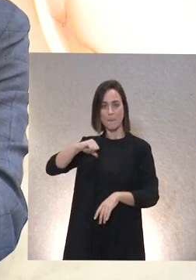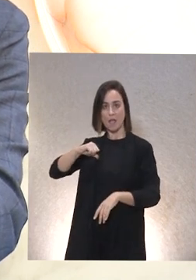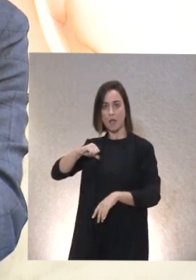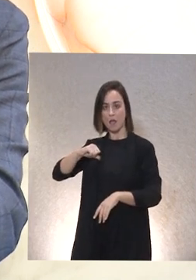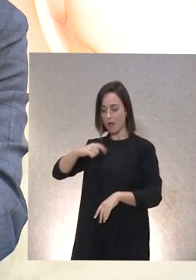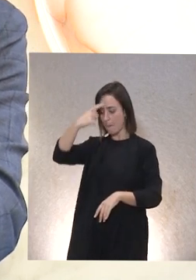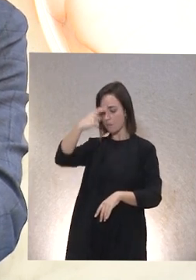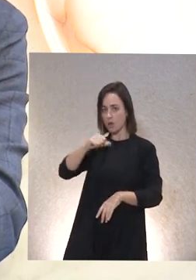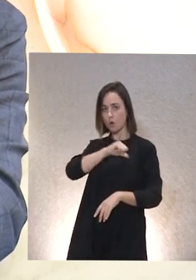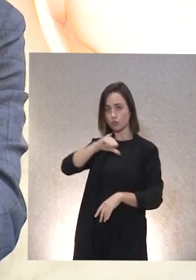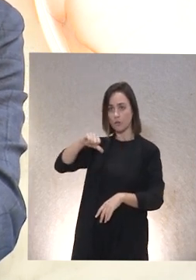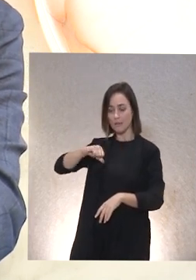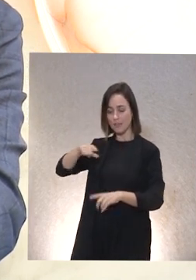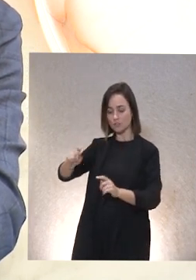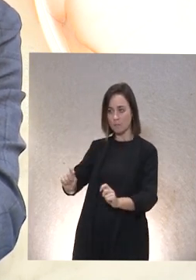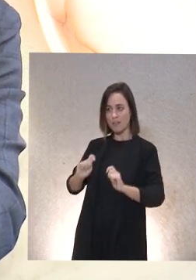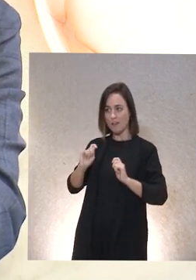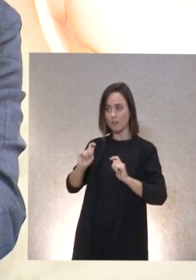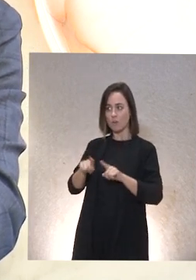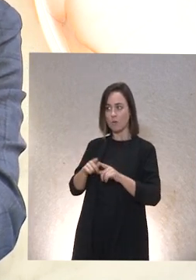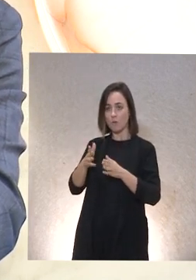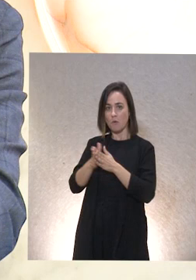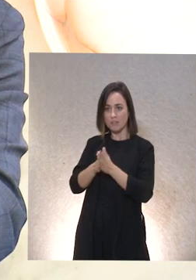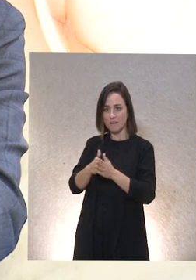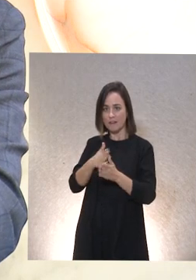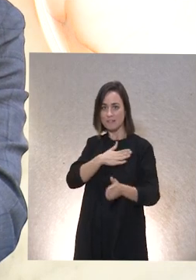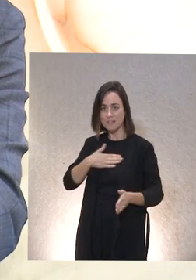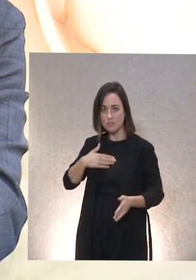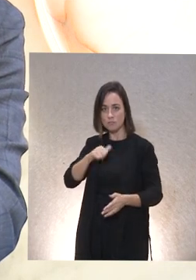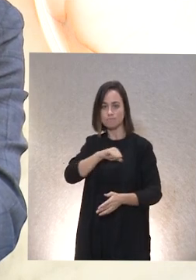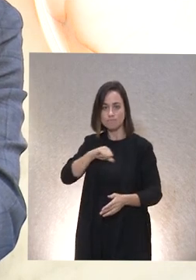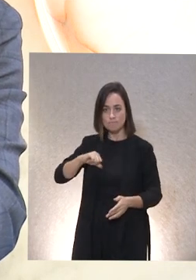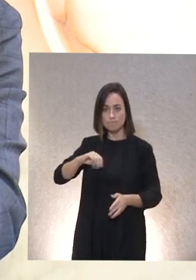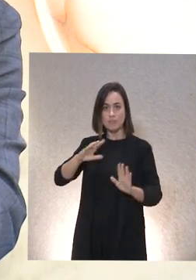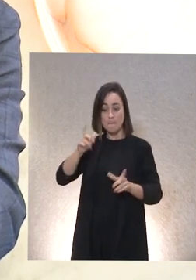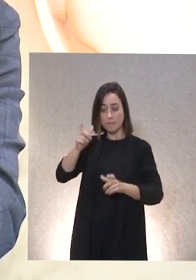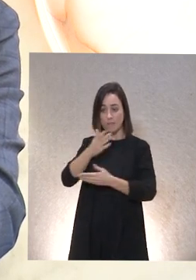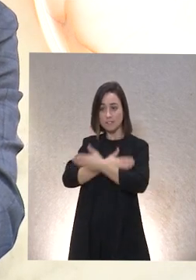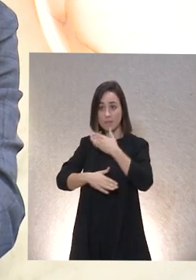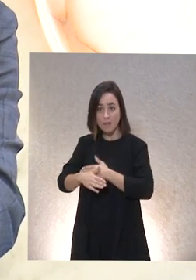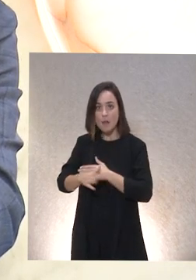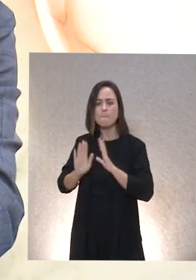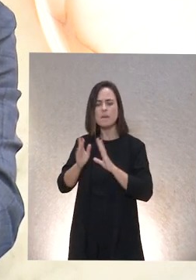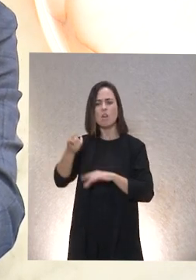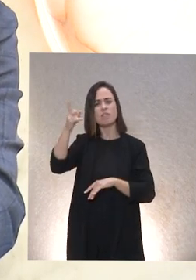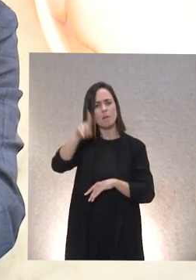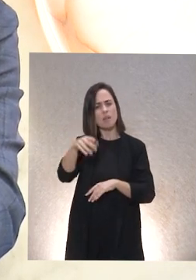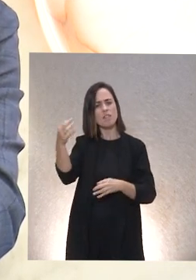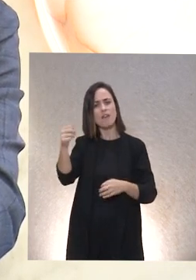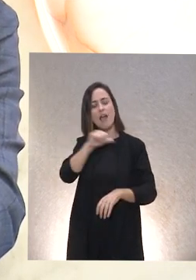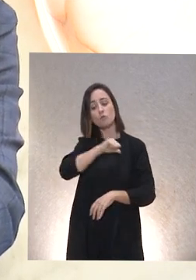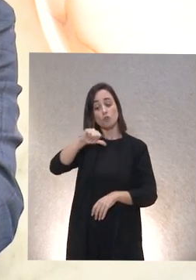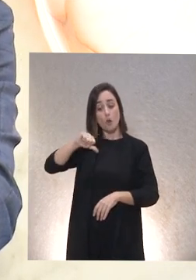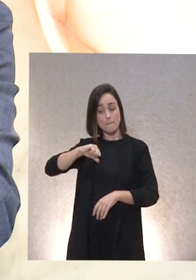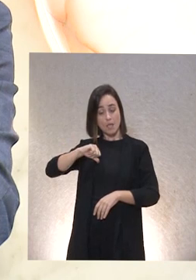que nos motiva a todas las personas que estamos aquí hoy de las personas con discapacidad hay que hablar que la autonomía solo se